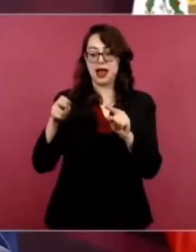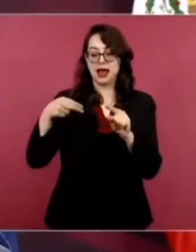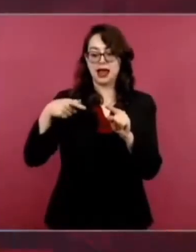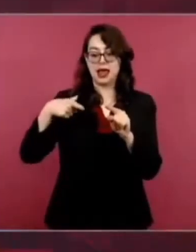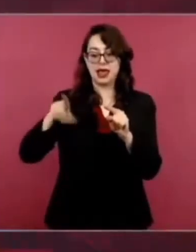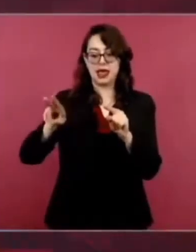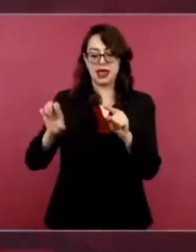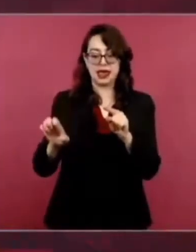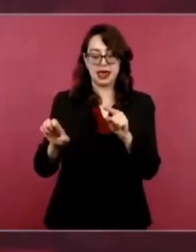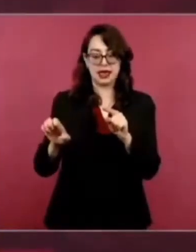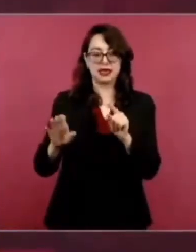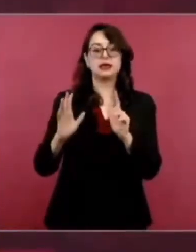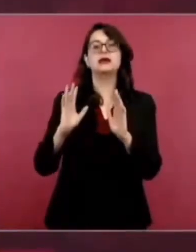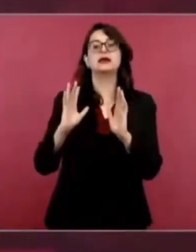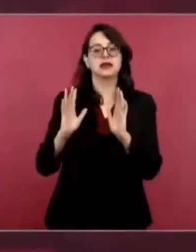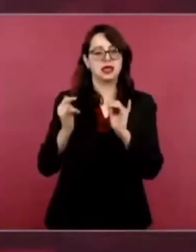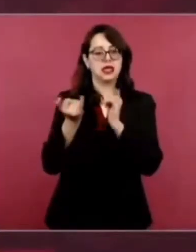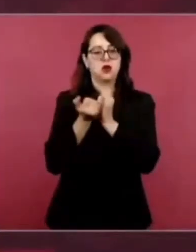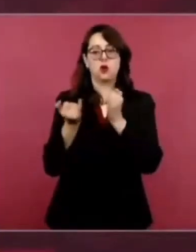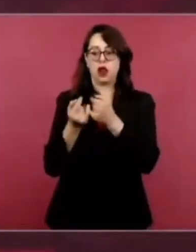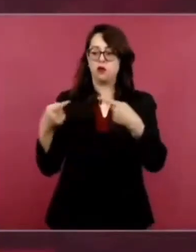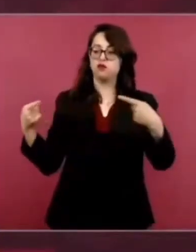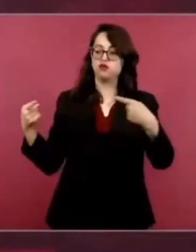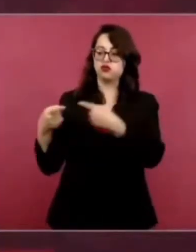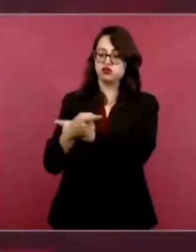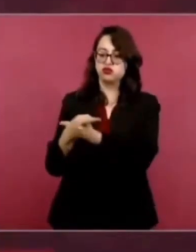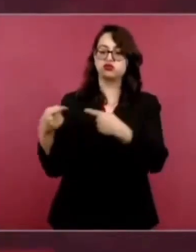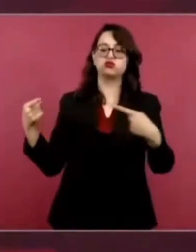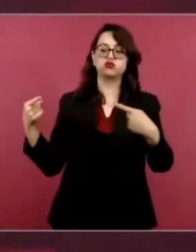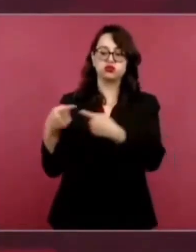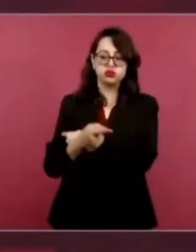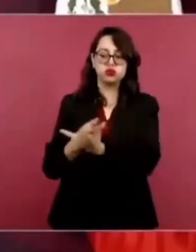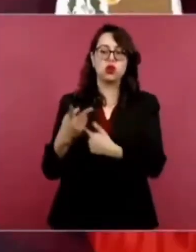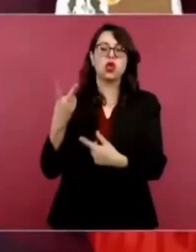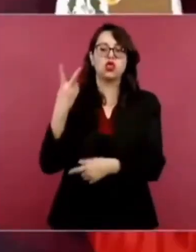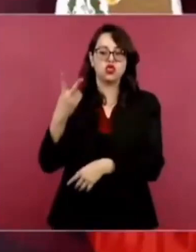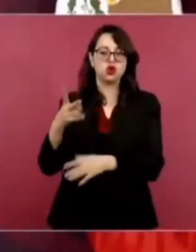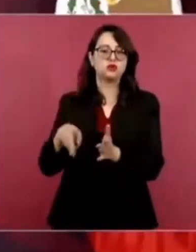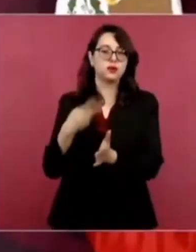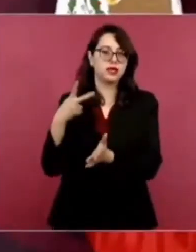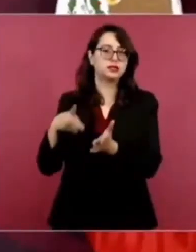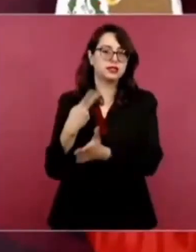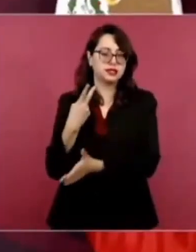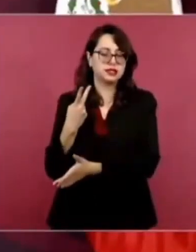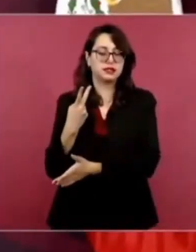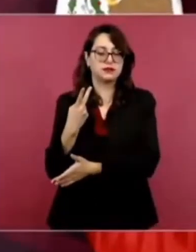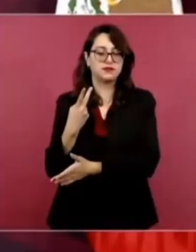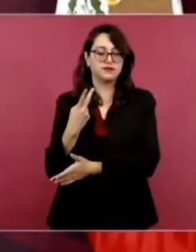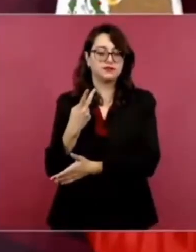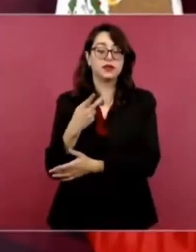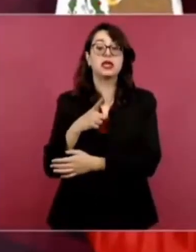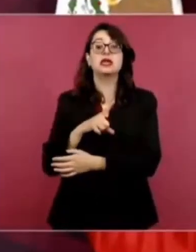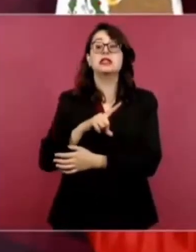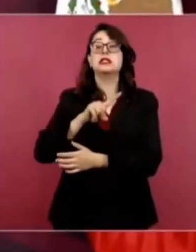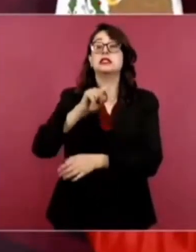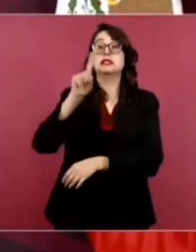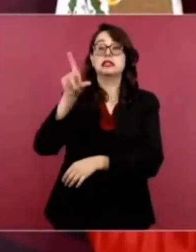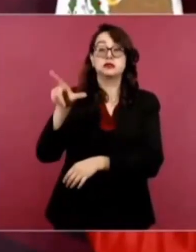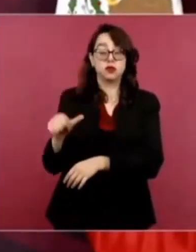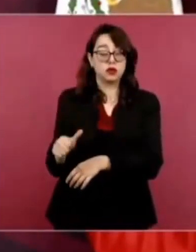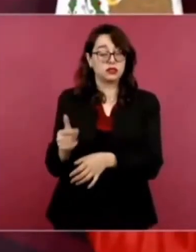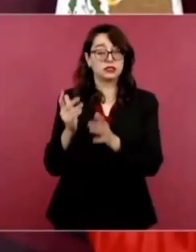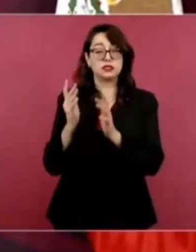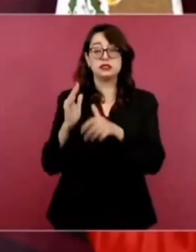Y cuando terminemos, que es la línea más